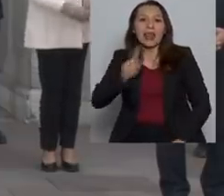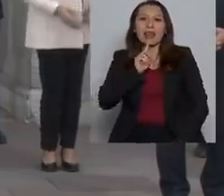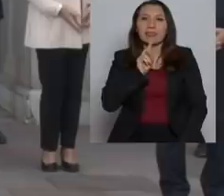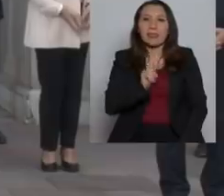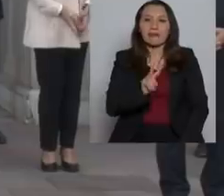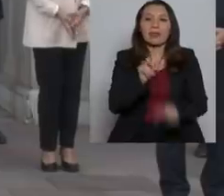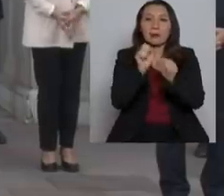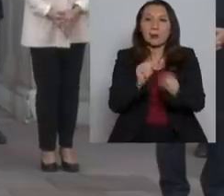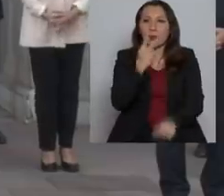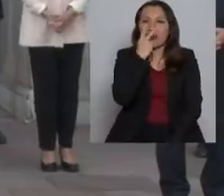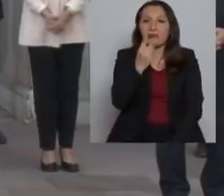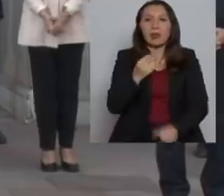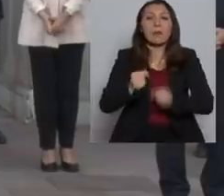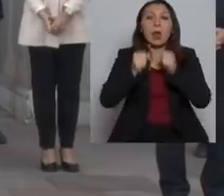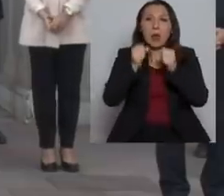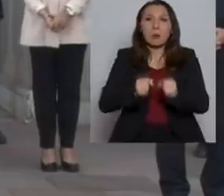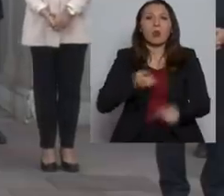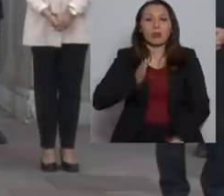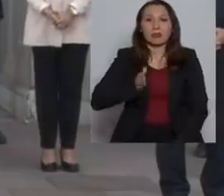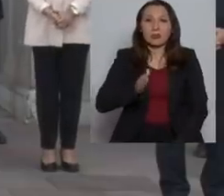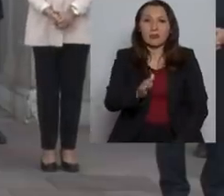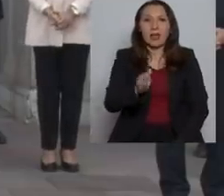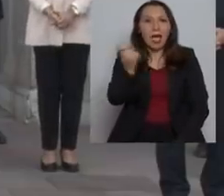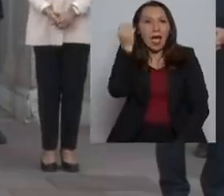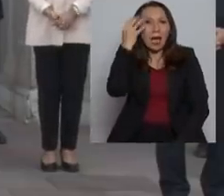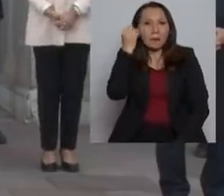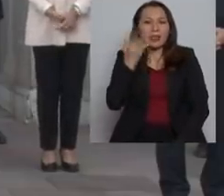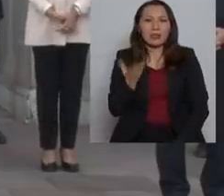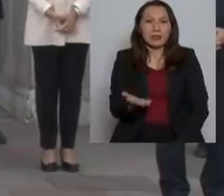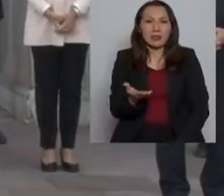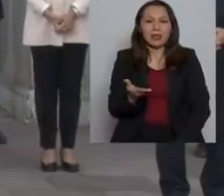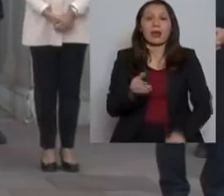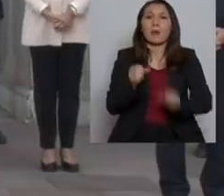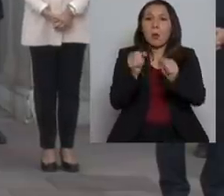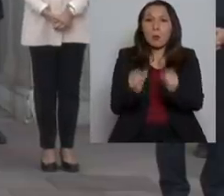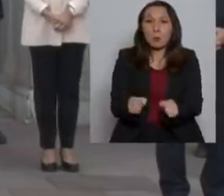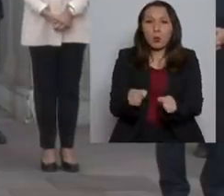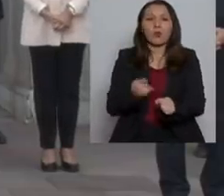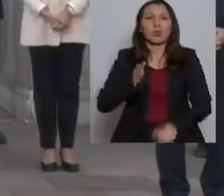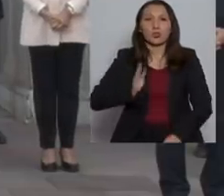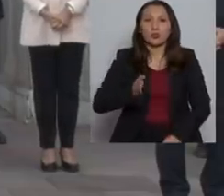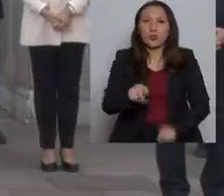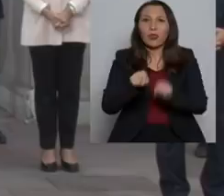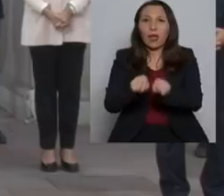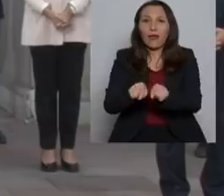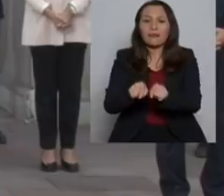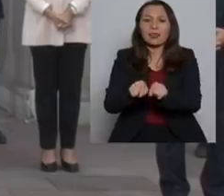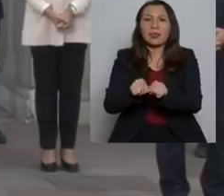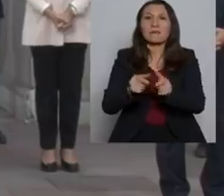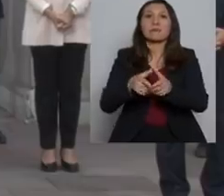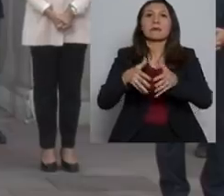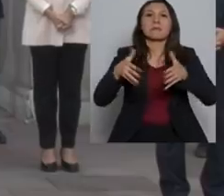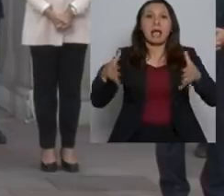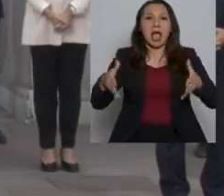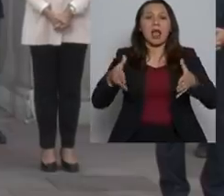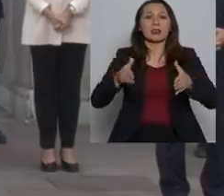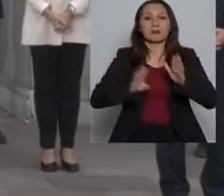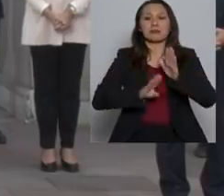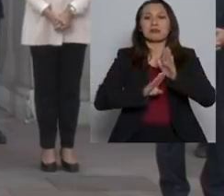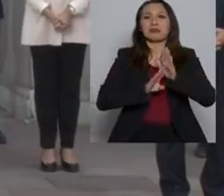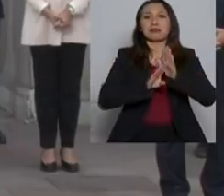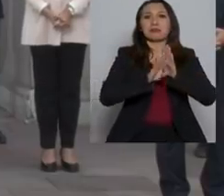televisión para poder seguir aprendiendo, para poder seguir creciendo y